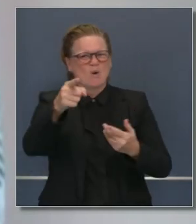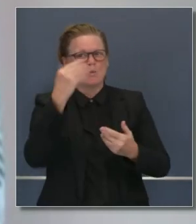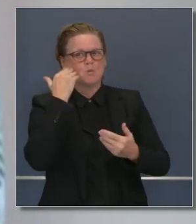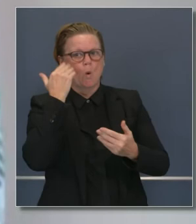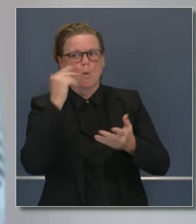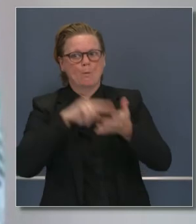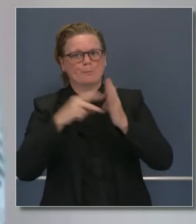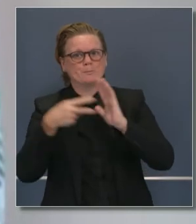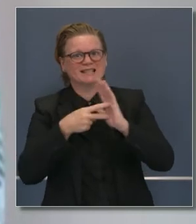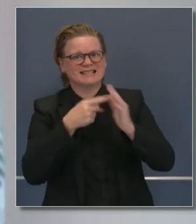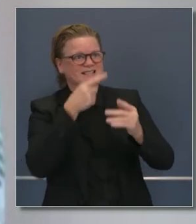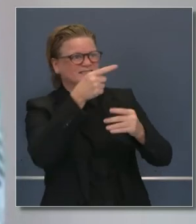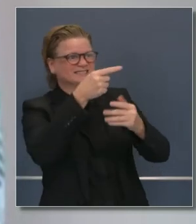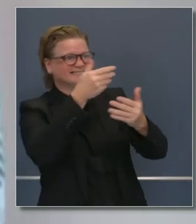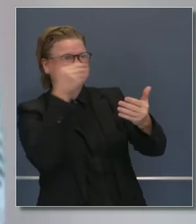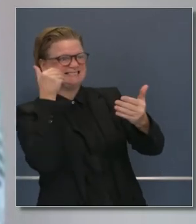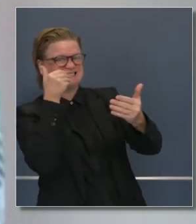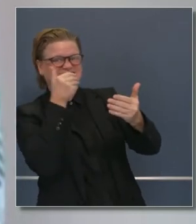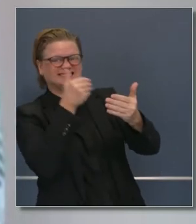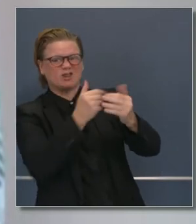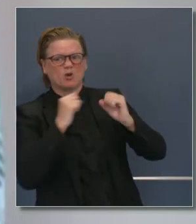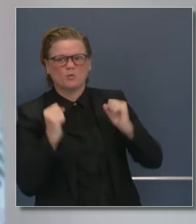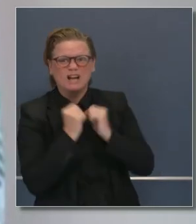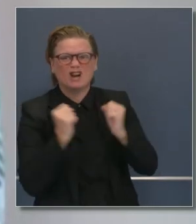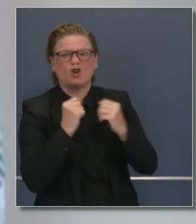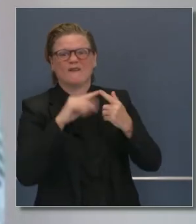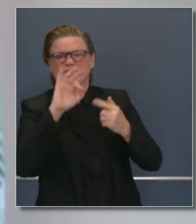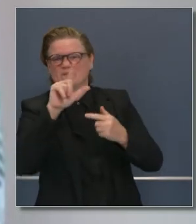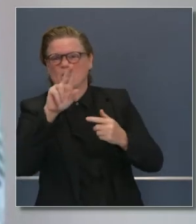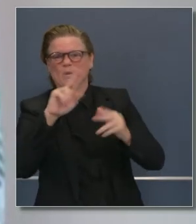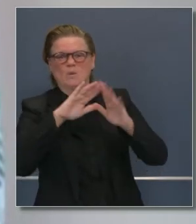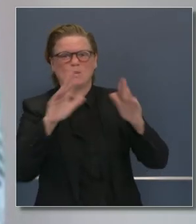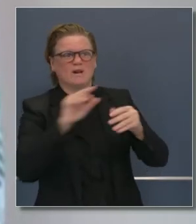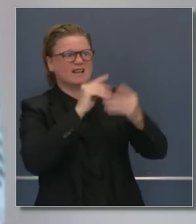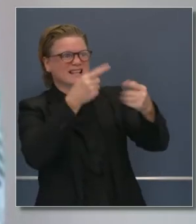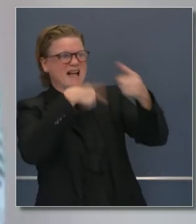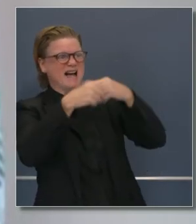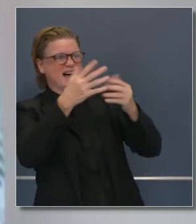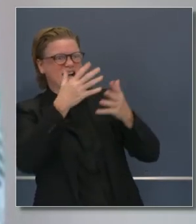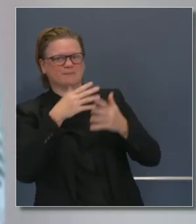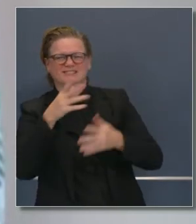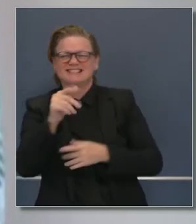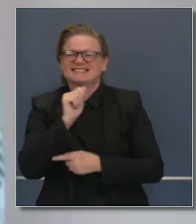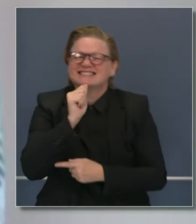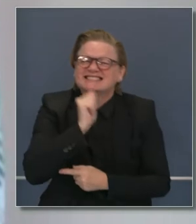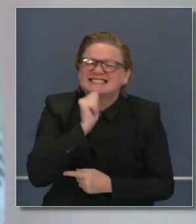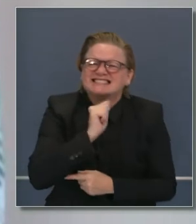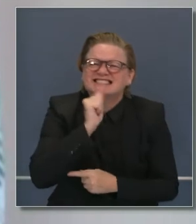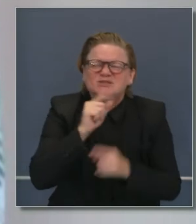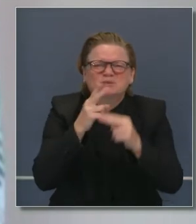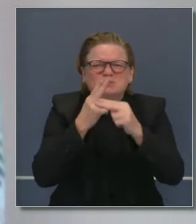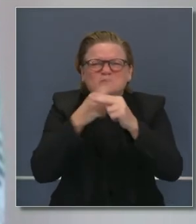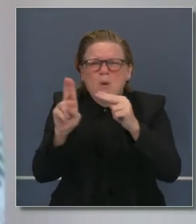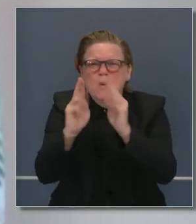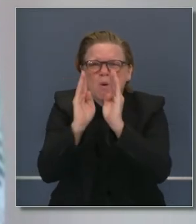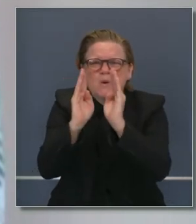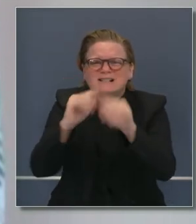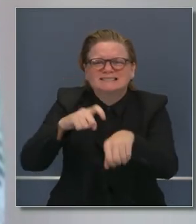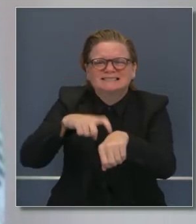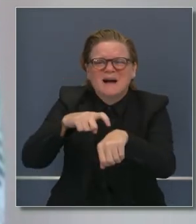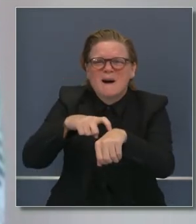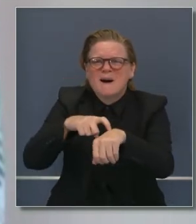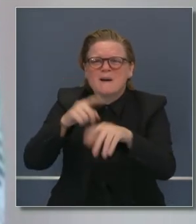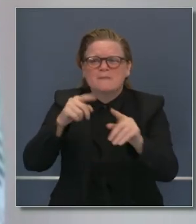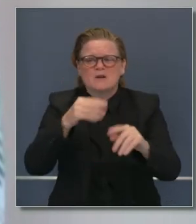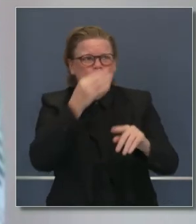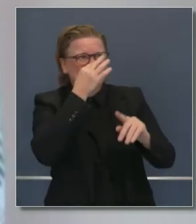una situación muy distinta a la que habíamos visto antes, con la propagación. Todas las actividades de bajo riesgo el mes